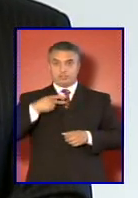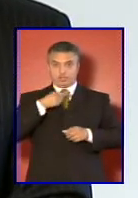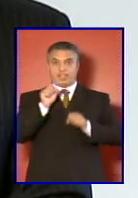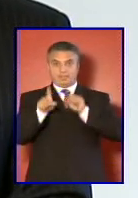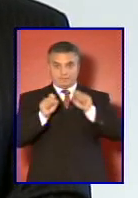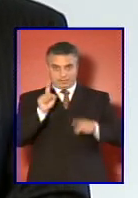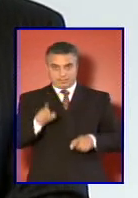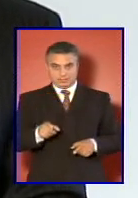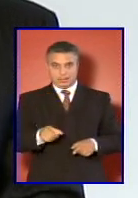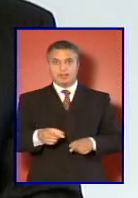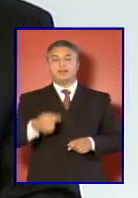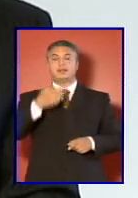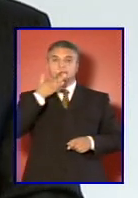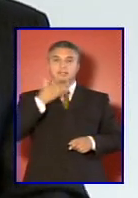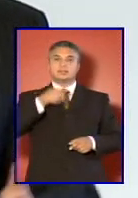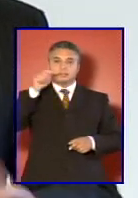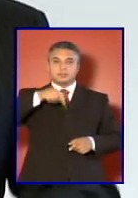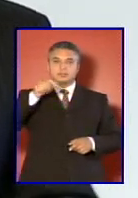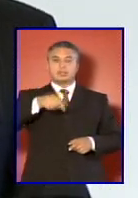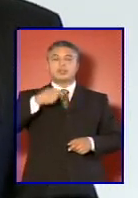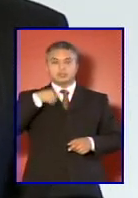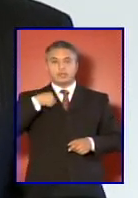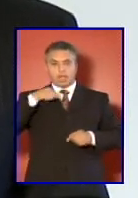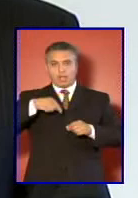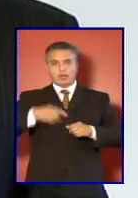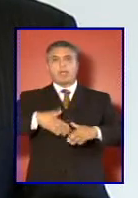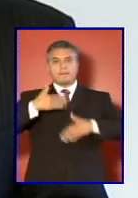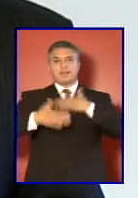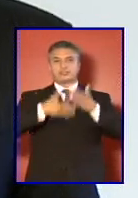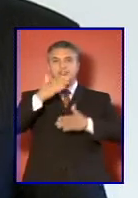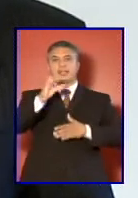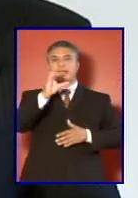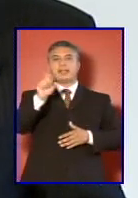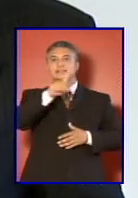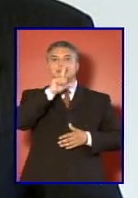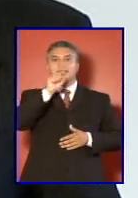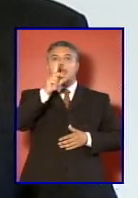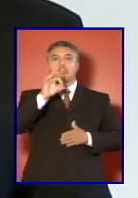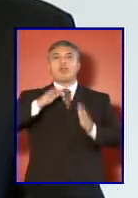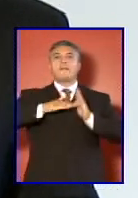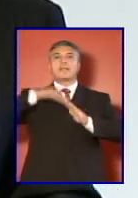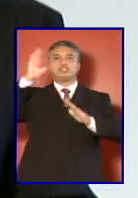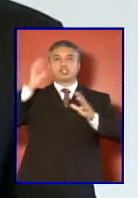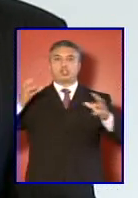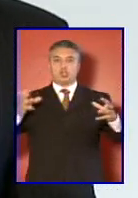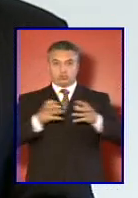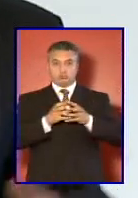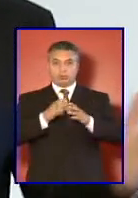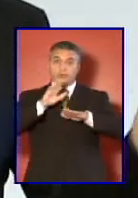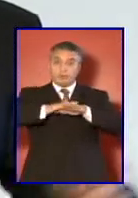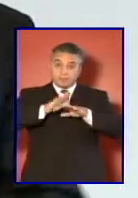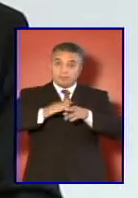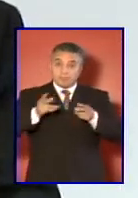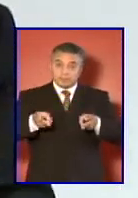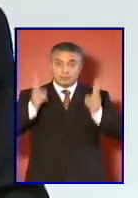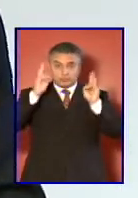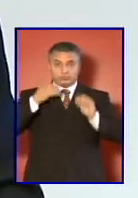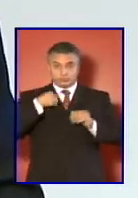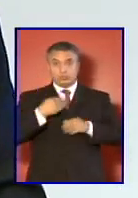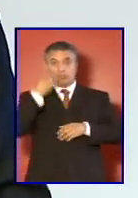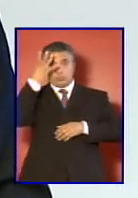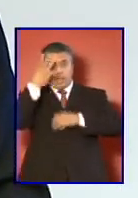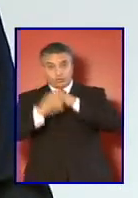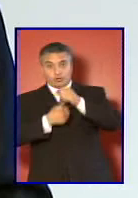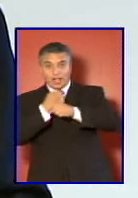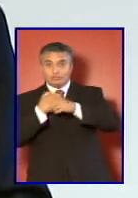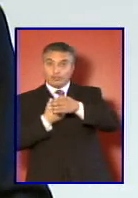y me ha tocado poner en marcha ahora el Estado Mayor Conjunto y permítanme que habiendo estado 4 años fuera